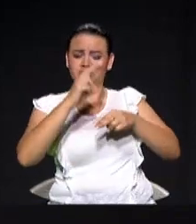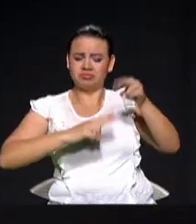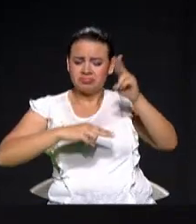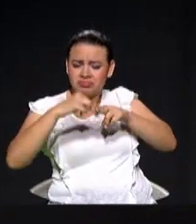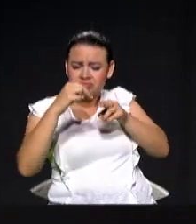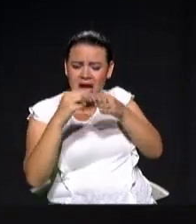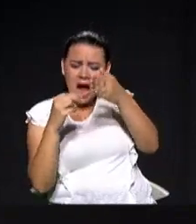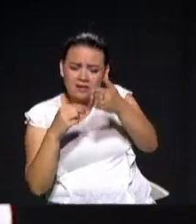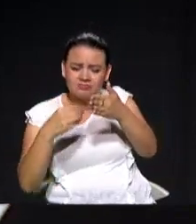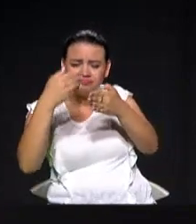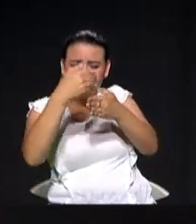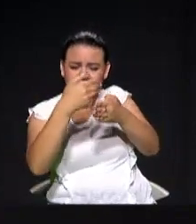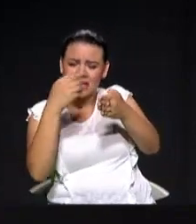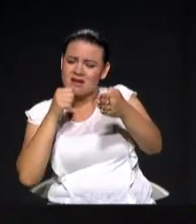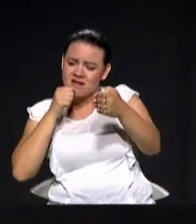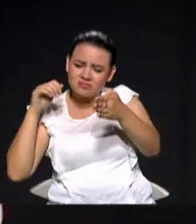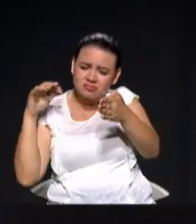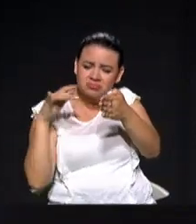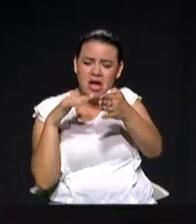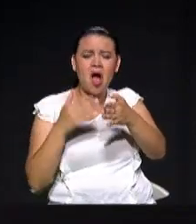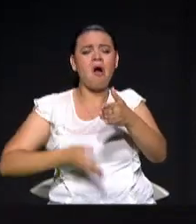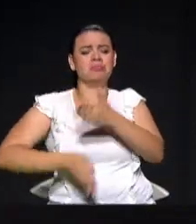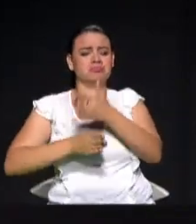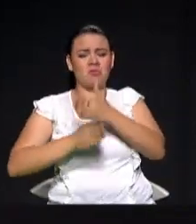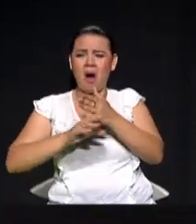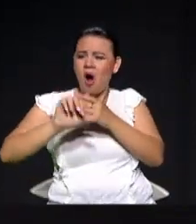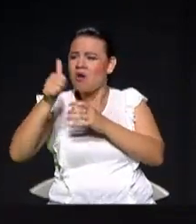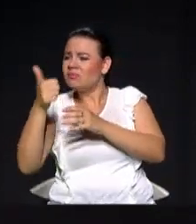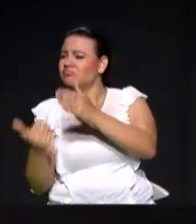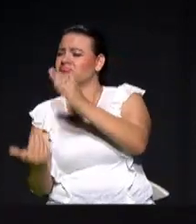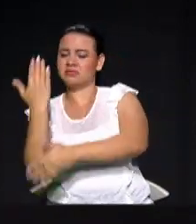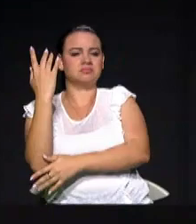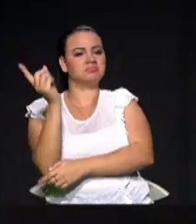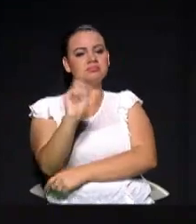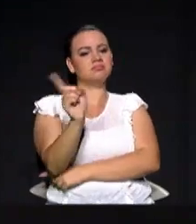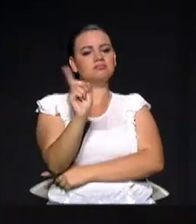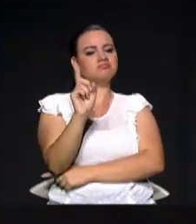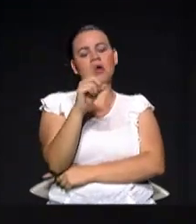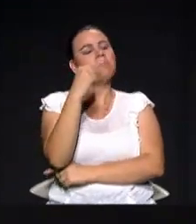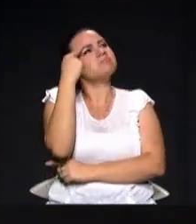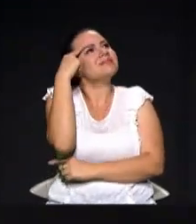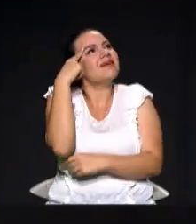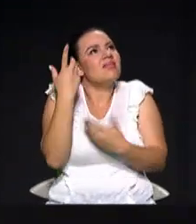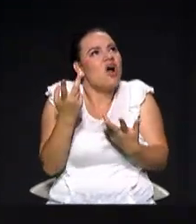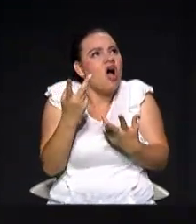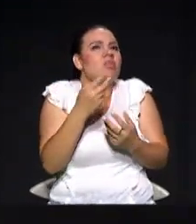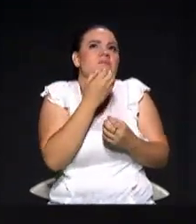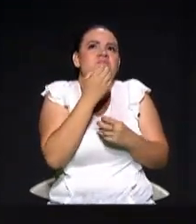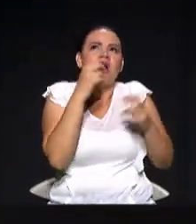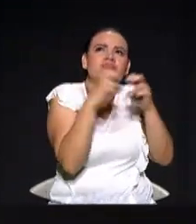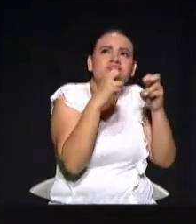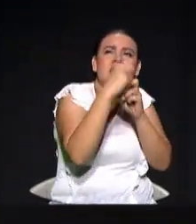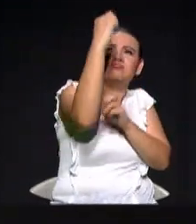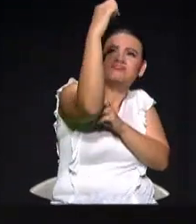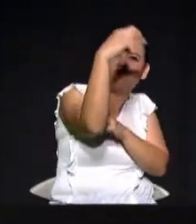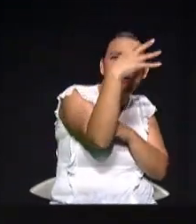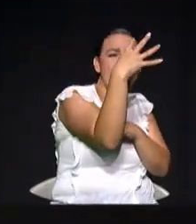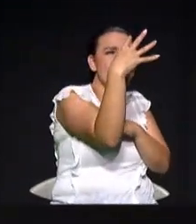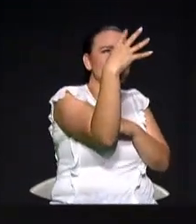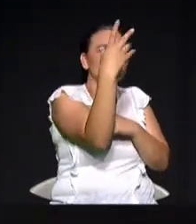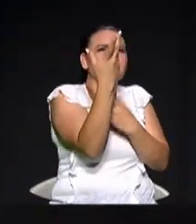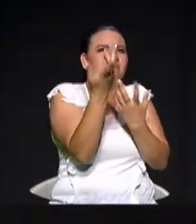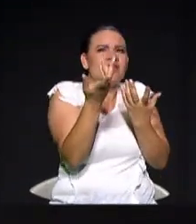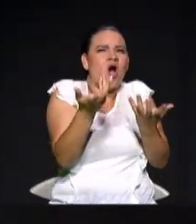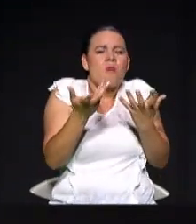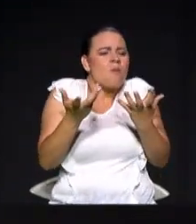las hidroeléctricas. Entonces, por consiguiente hay que pensar en otras energías como la solar, la eólica, etc. En tercer